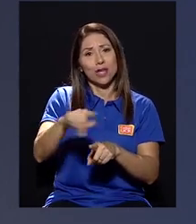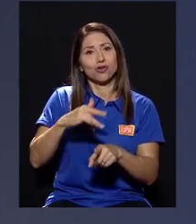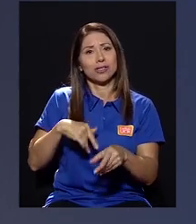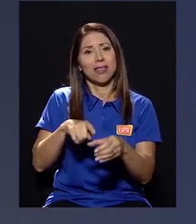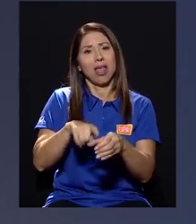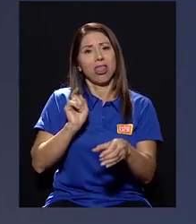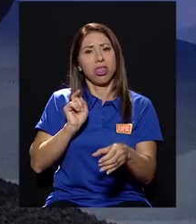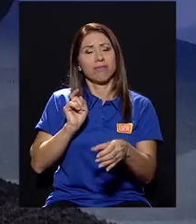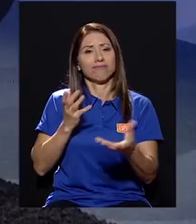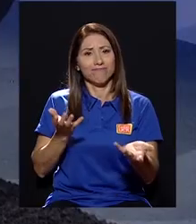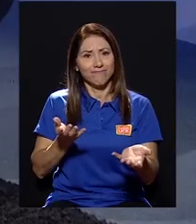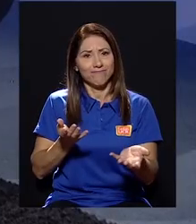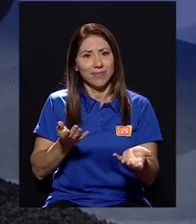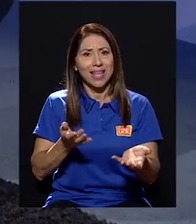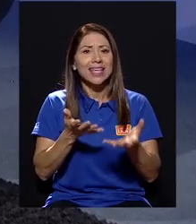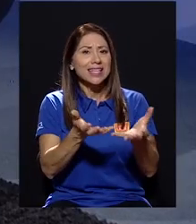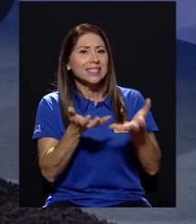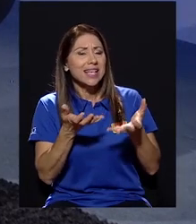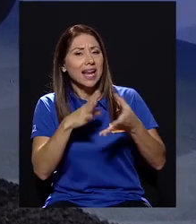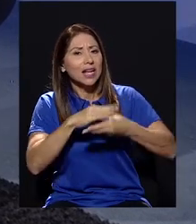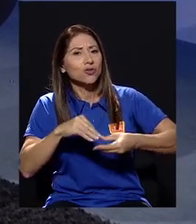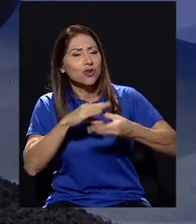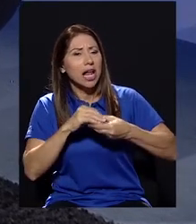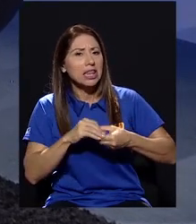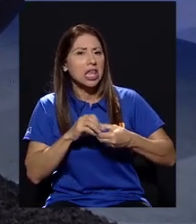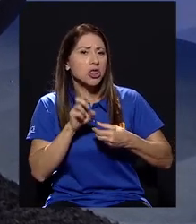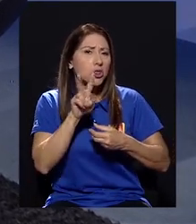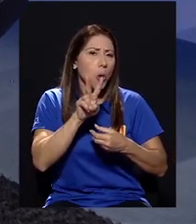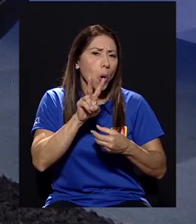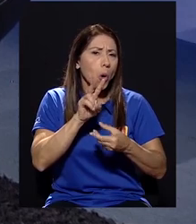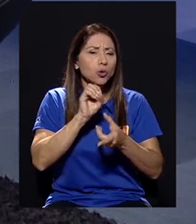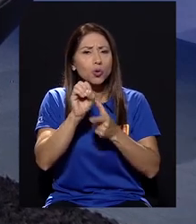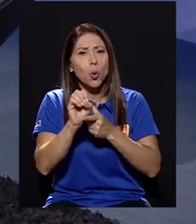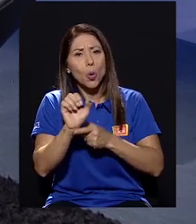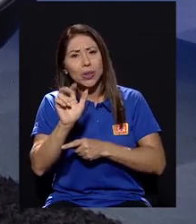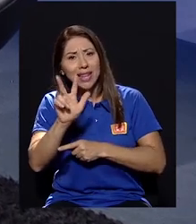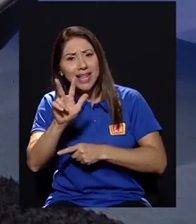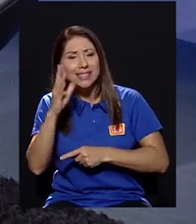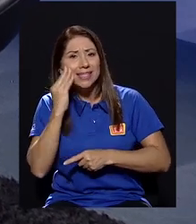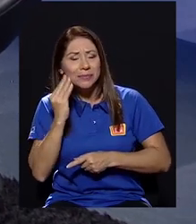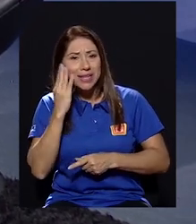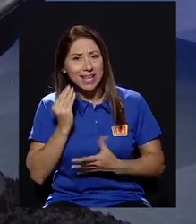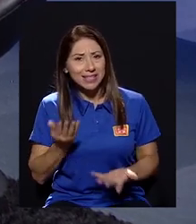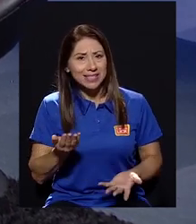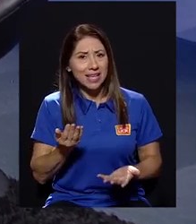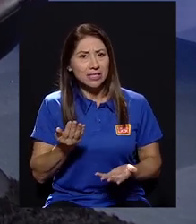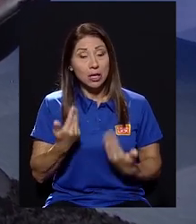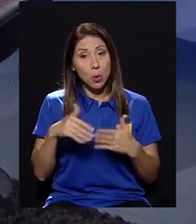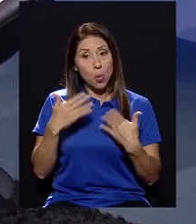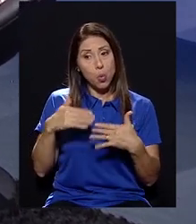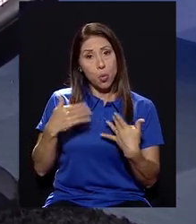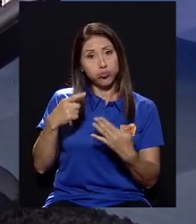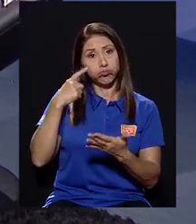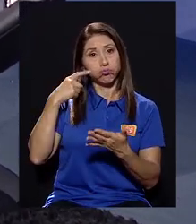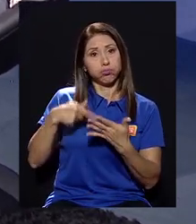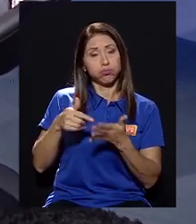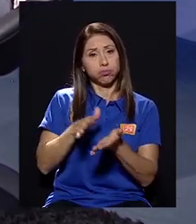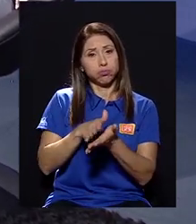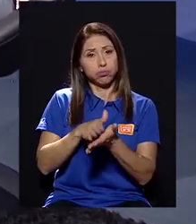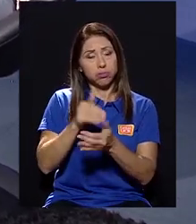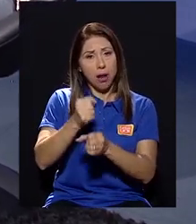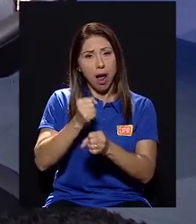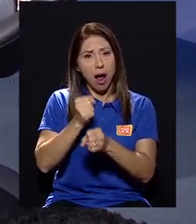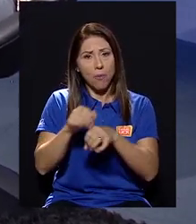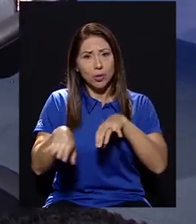Entonces, quisiera que nos relate dos o tres experiencias que puntualmente dignifican esa labor de acción